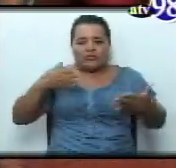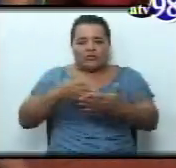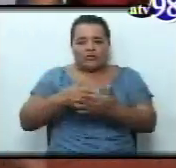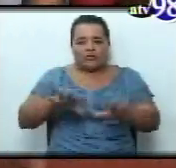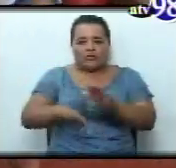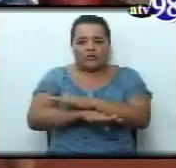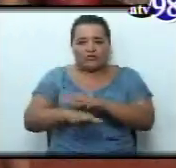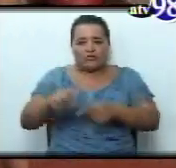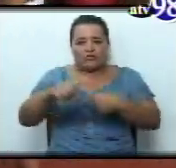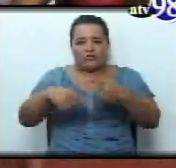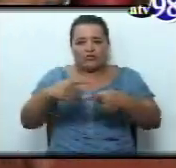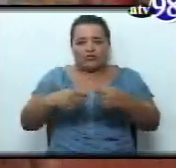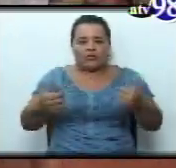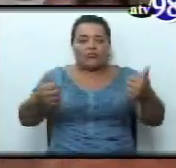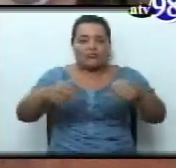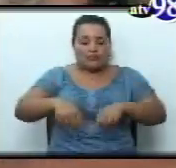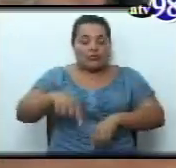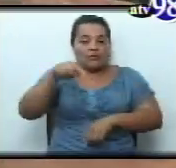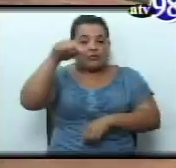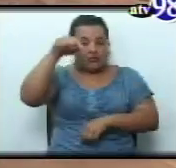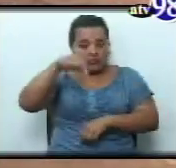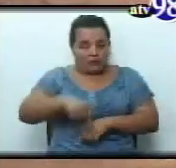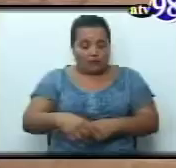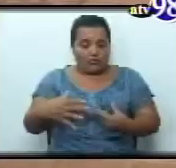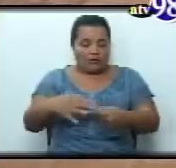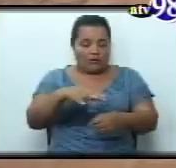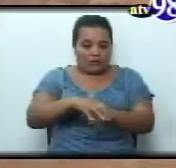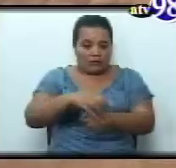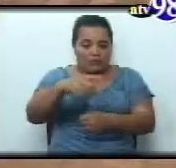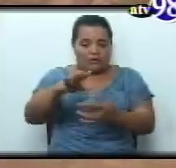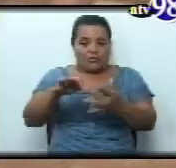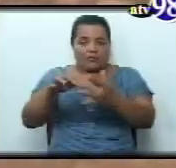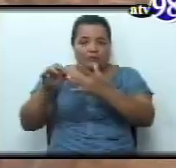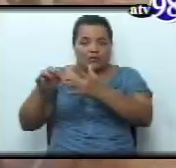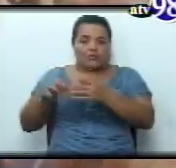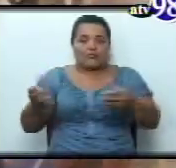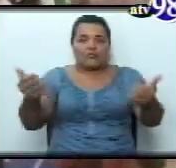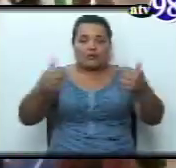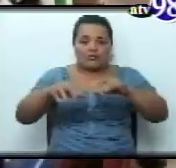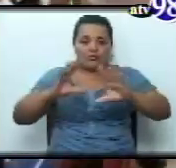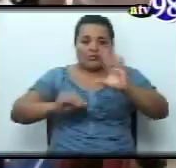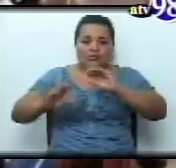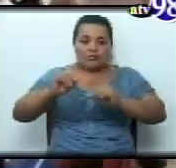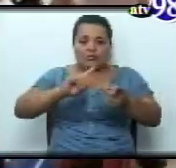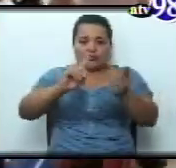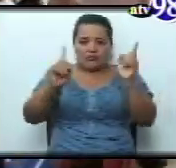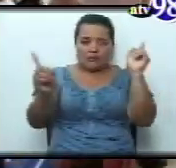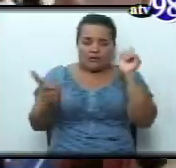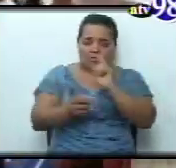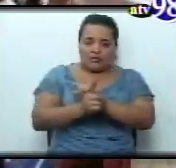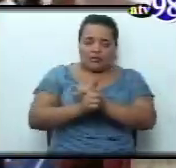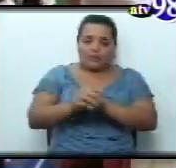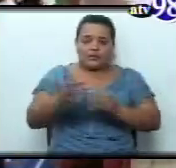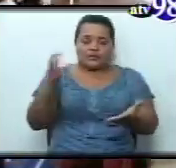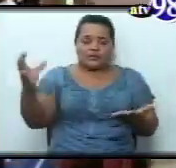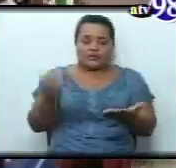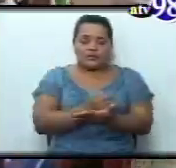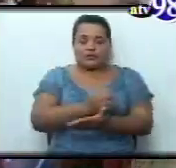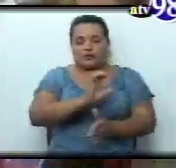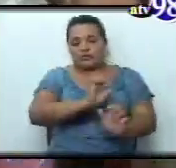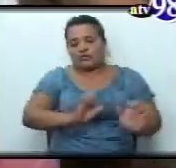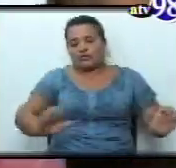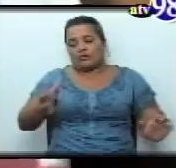proceso. Hasta ahora, la Comisión Especial para la Consulta Nacional sobre Reformas al Código de la Niñez y la